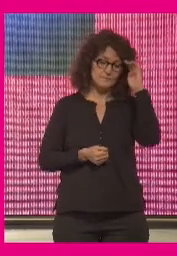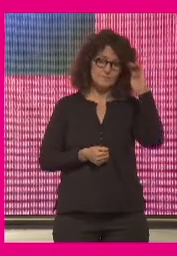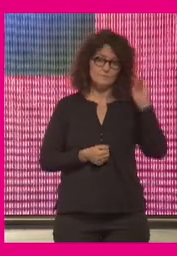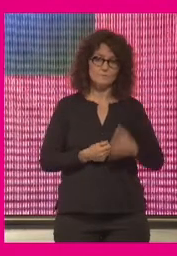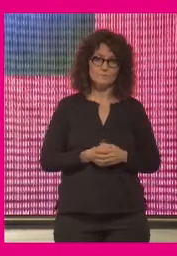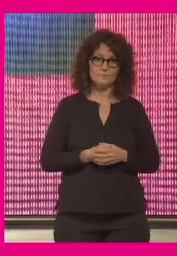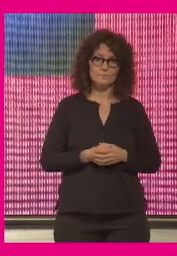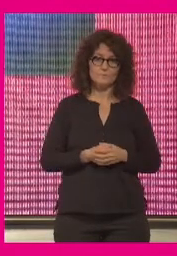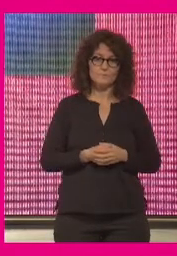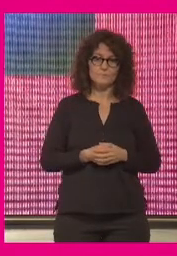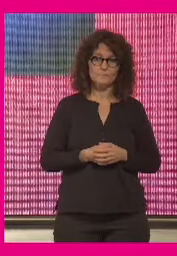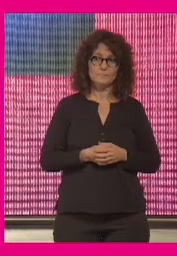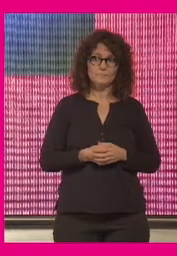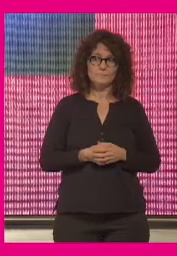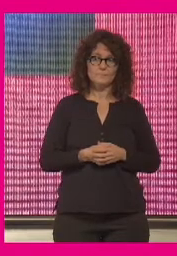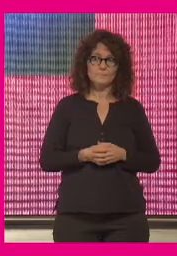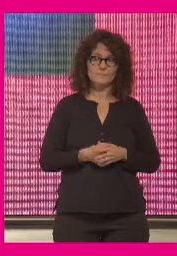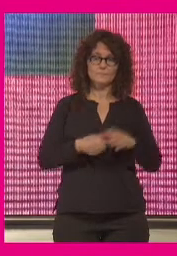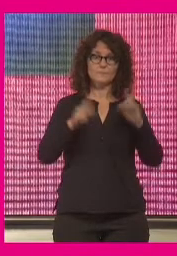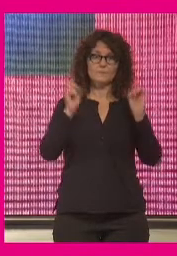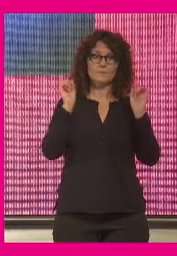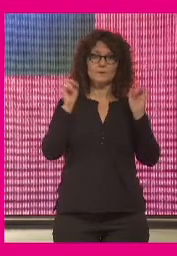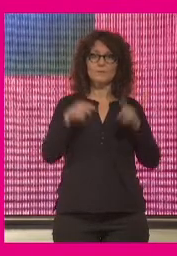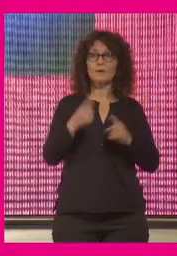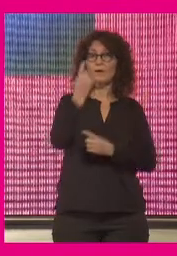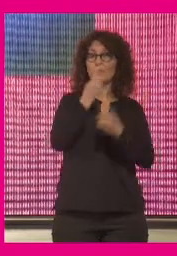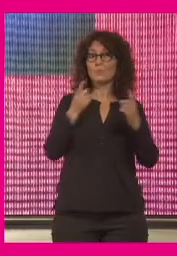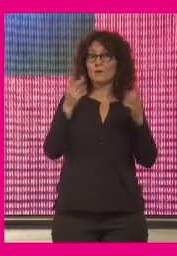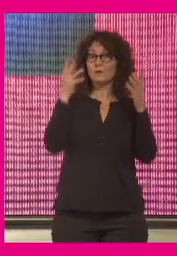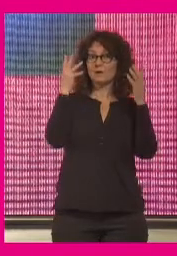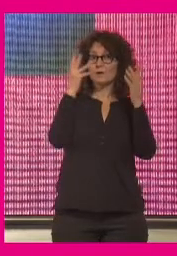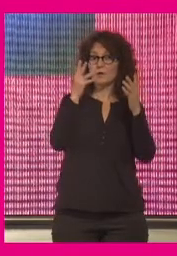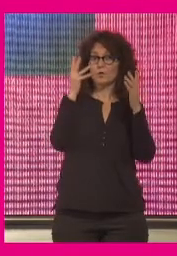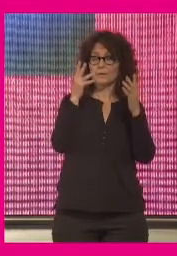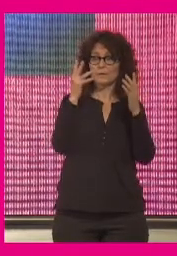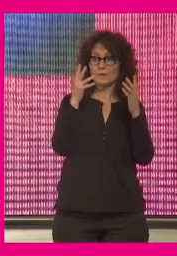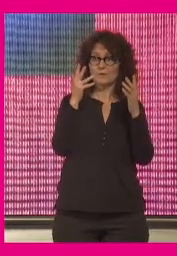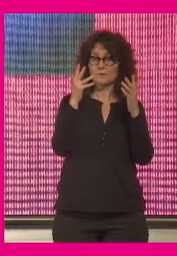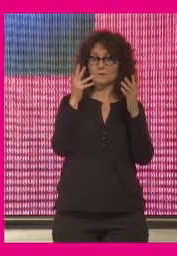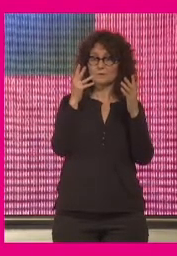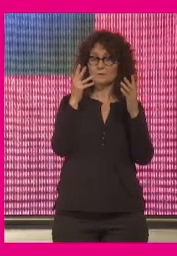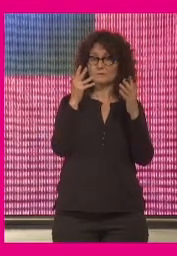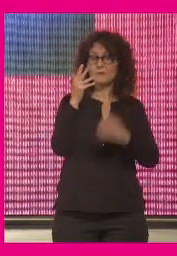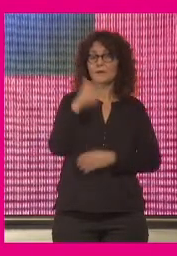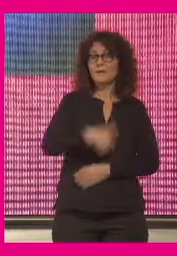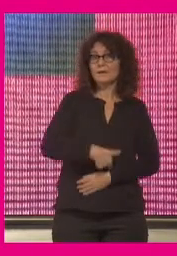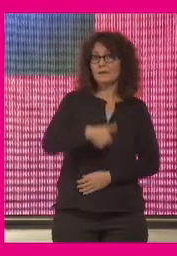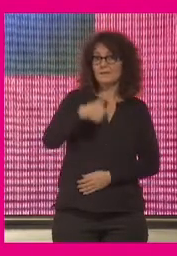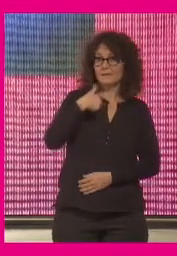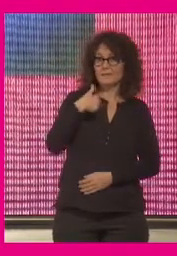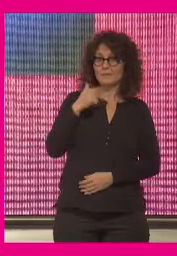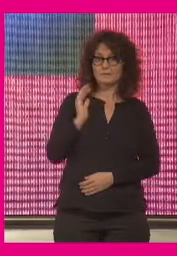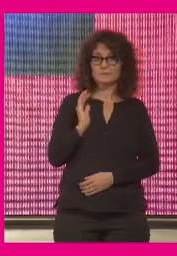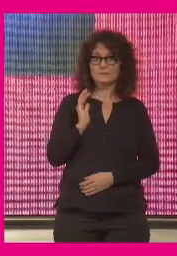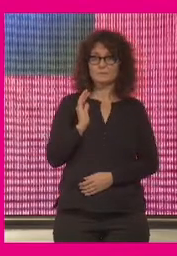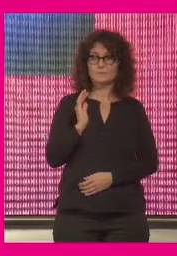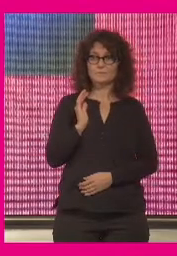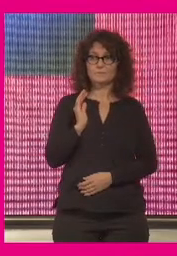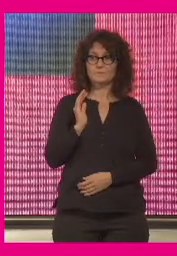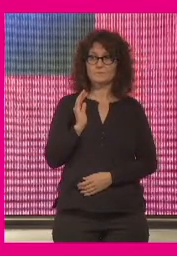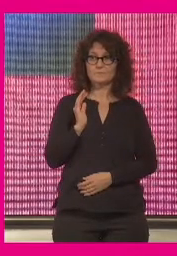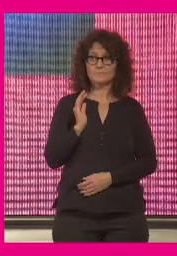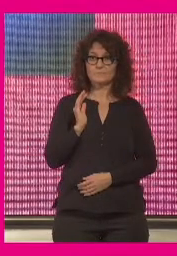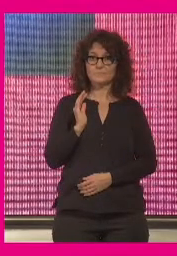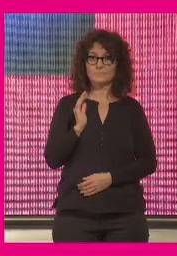limitada eficacia de ciertas recomendaciones que eran demasiado generales debido a esa